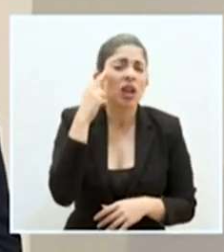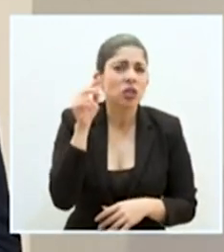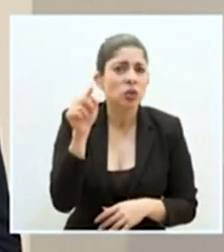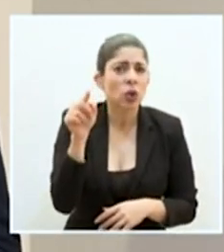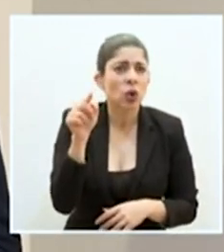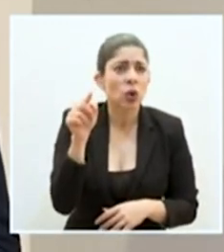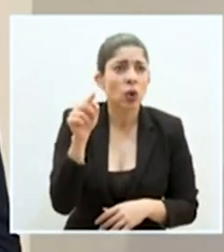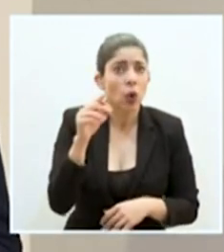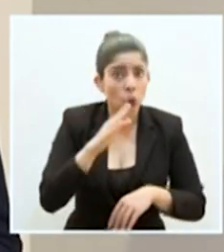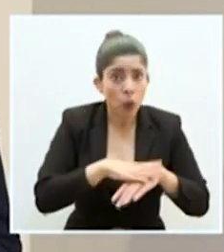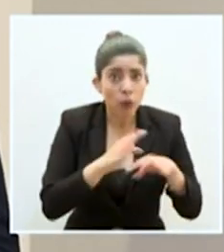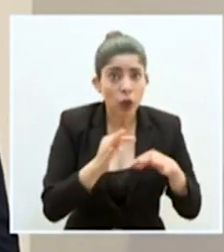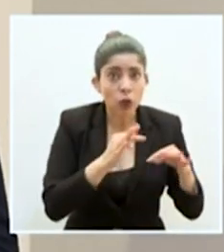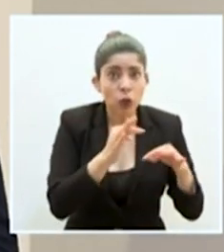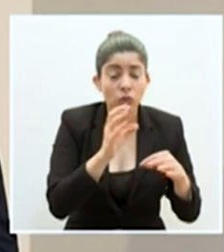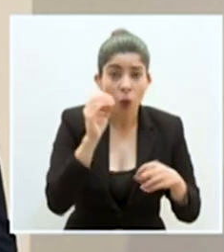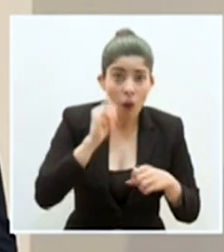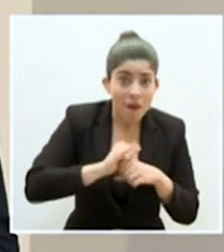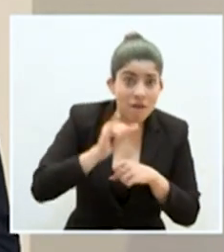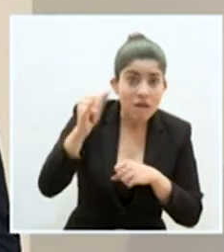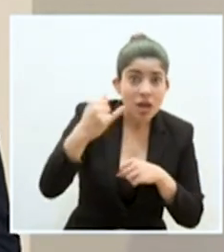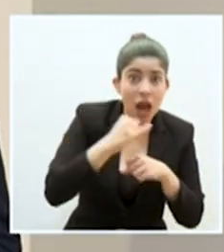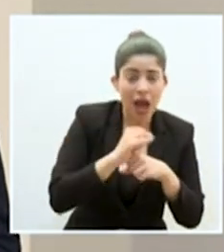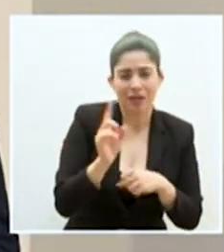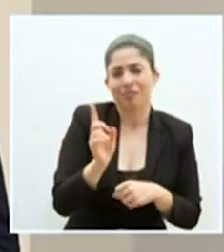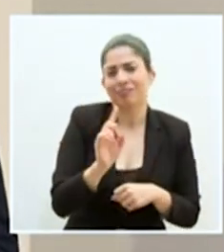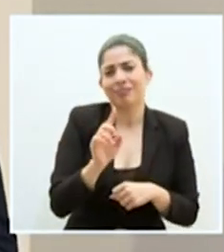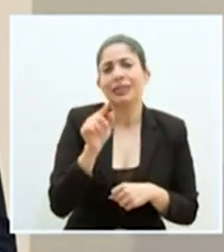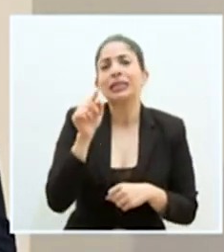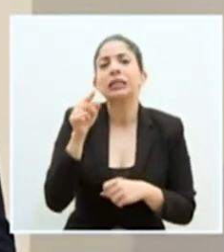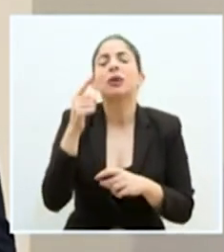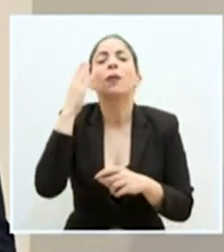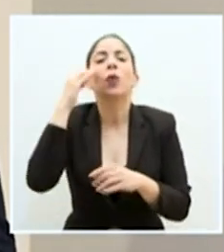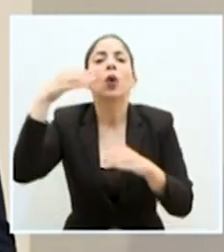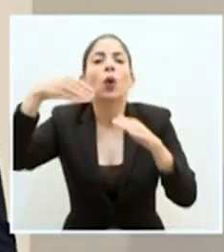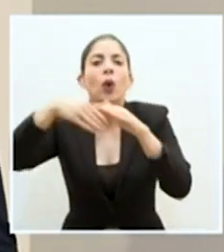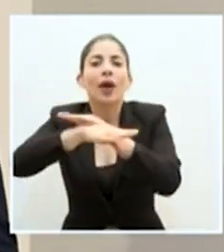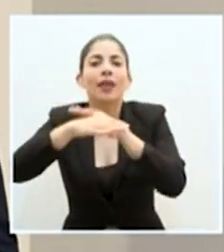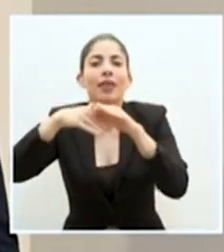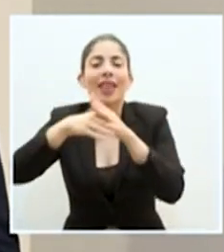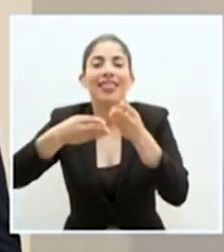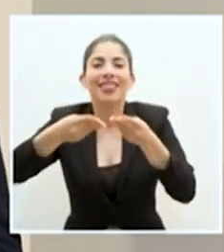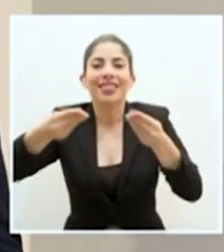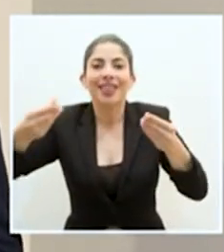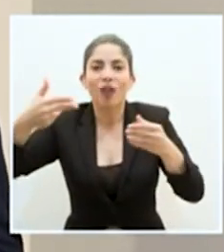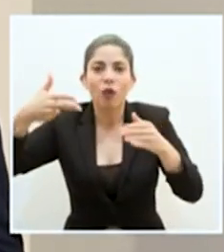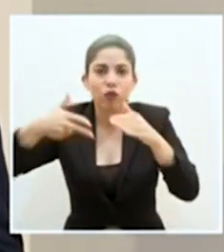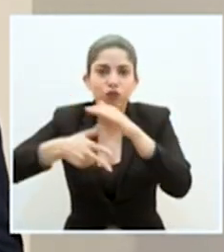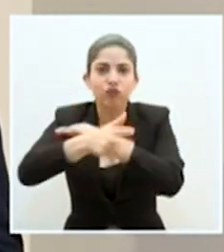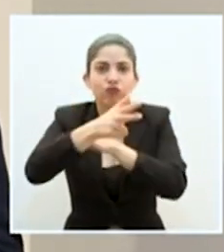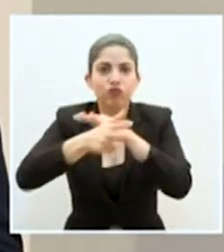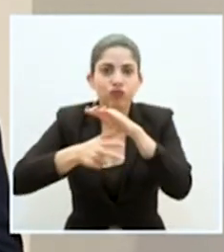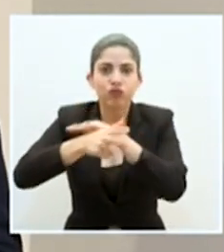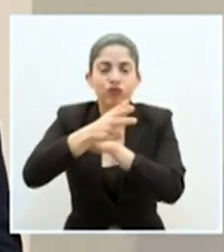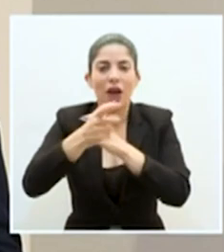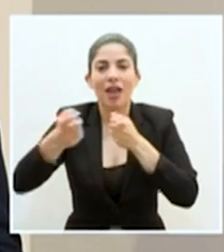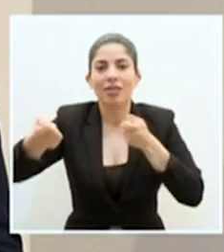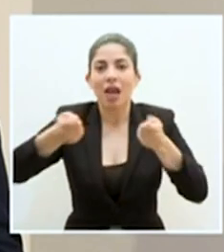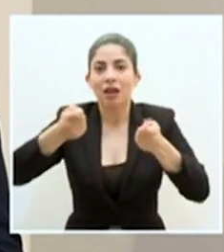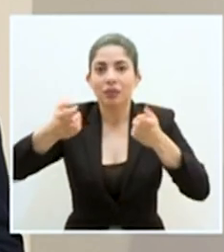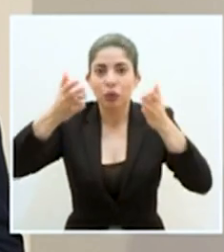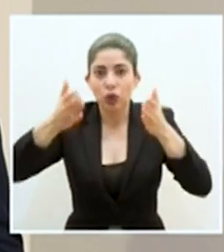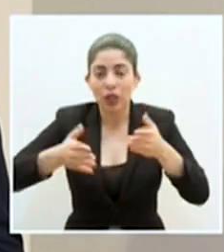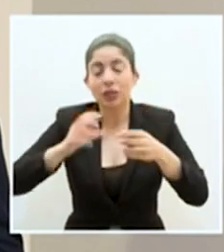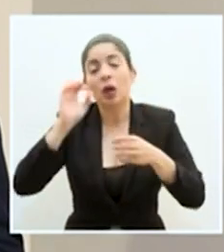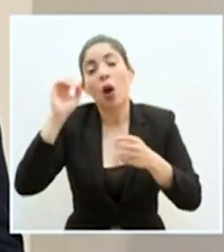turismo o de viajes en avión, sino más que todo de ingreso terrestre, donde ya lo hemos visto, el asunto con los transportistas o de las